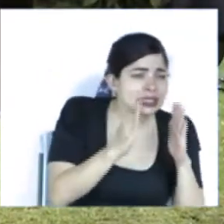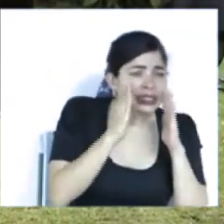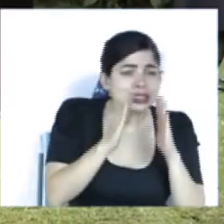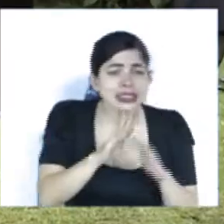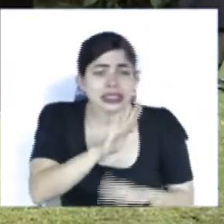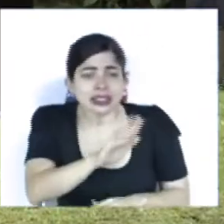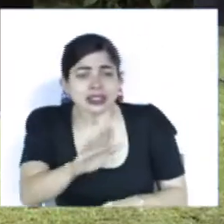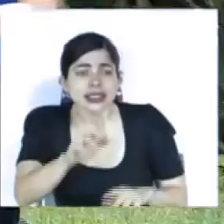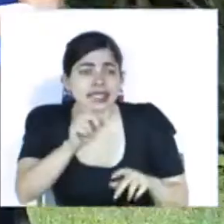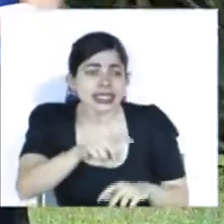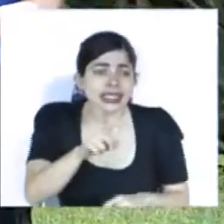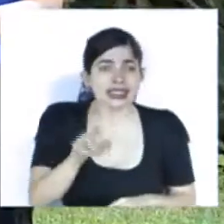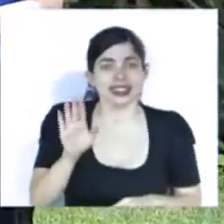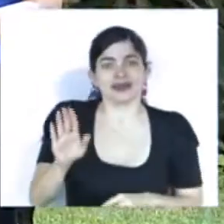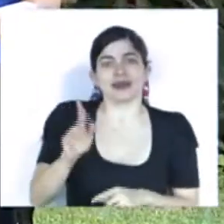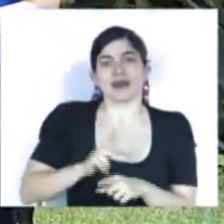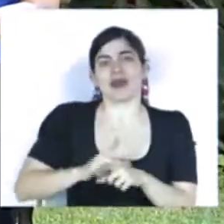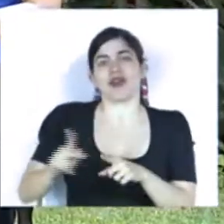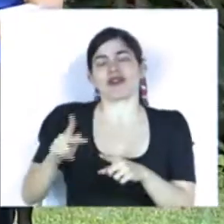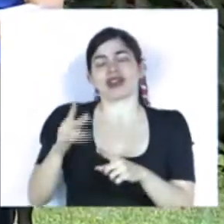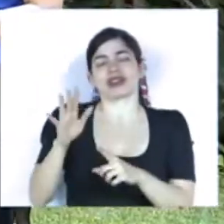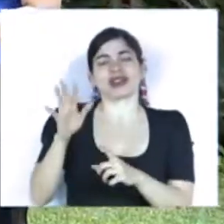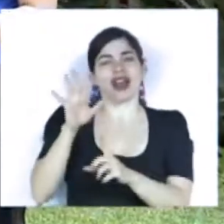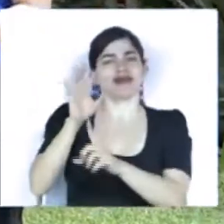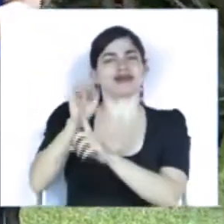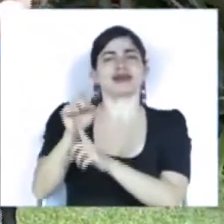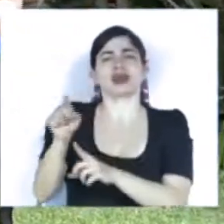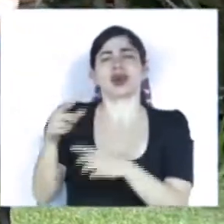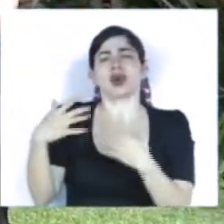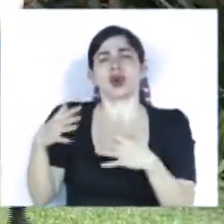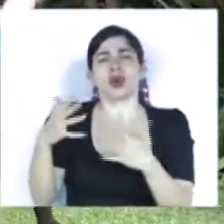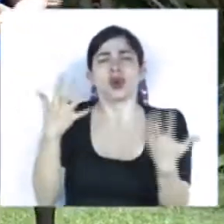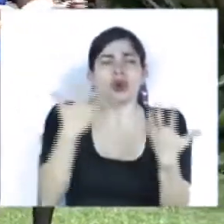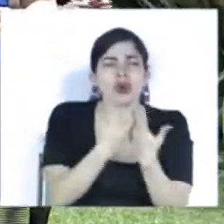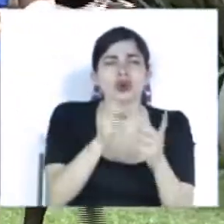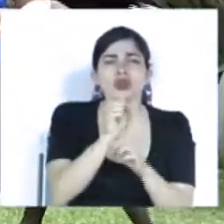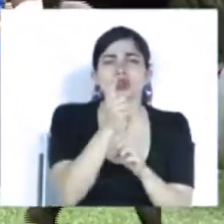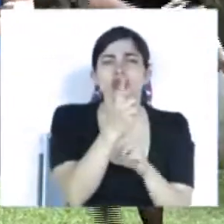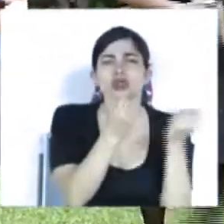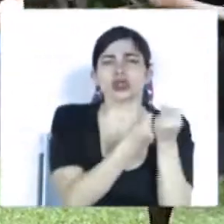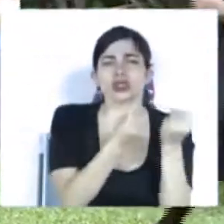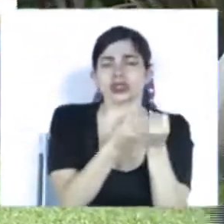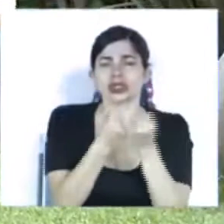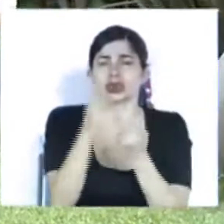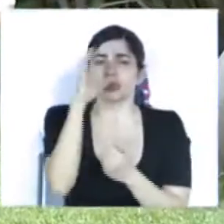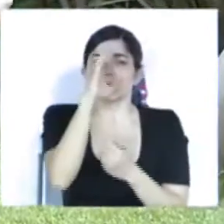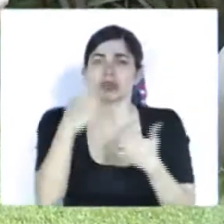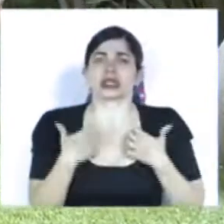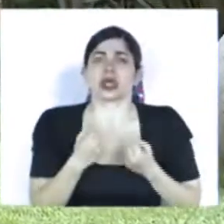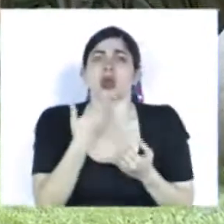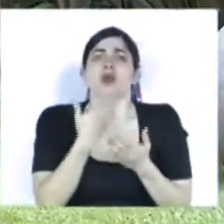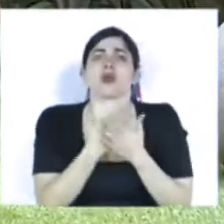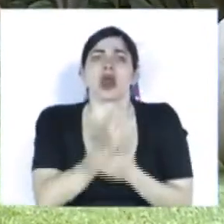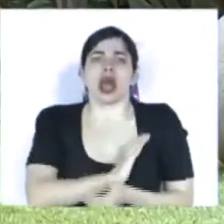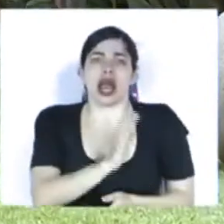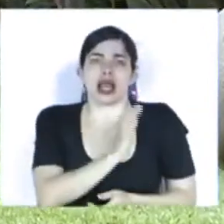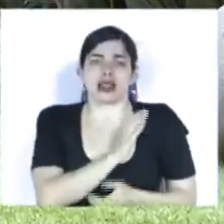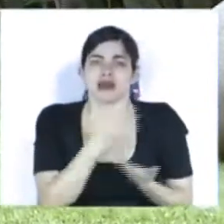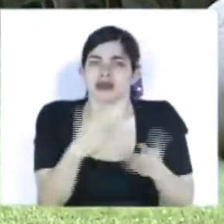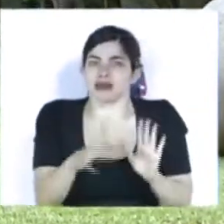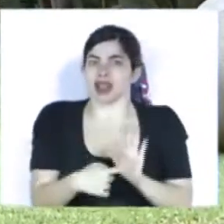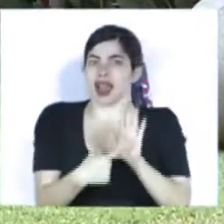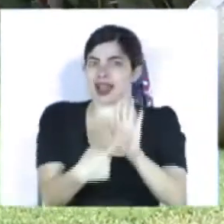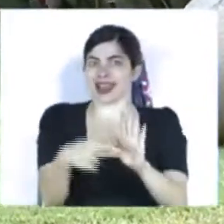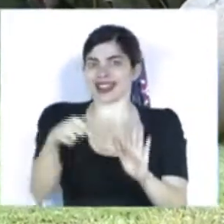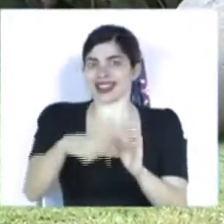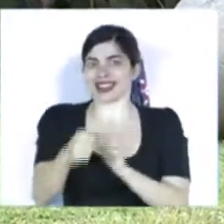ciudadanos ha sido una profesional identificada con las aspiraciones sociales de una salud de calidad que se ha puesto en manifiesto en